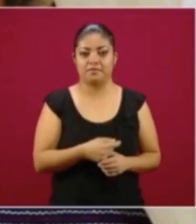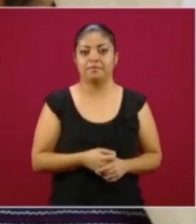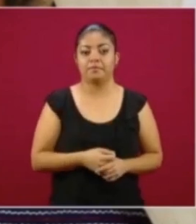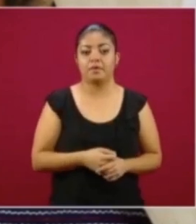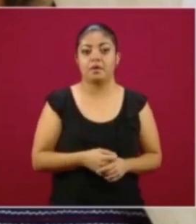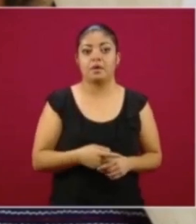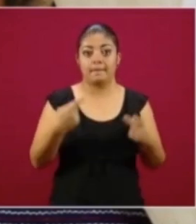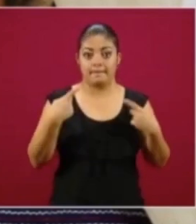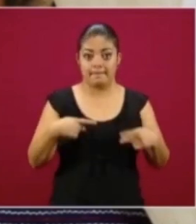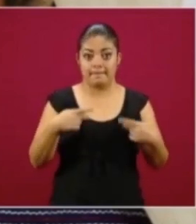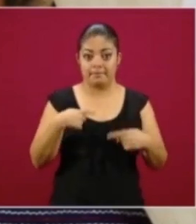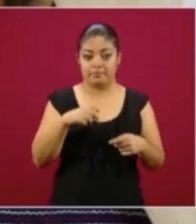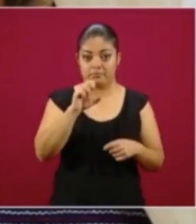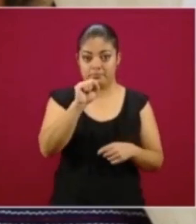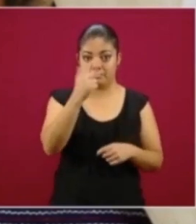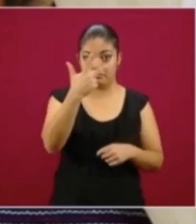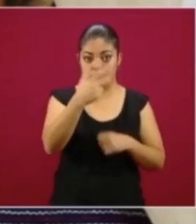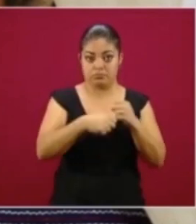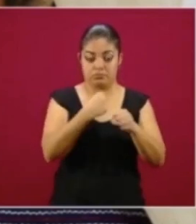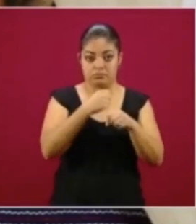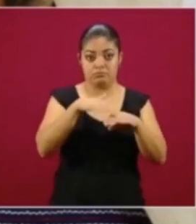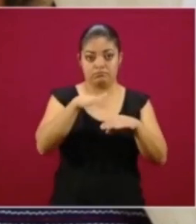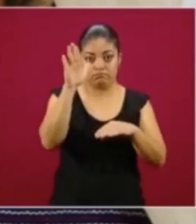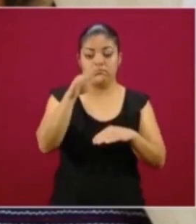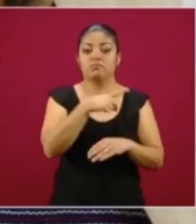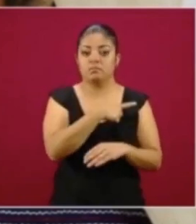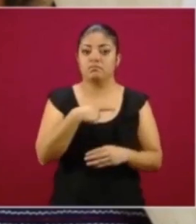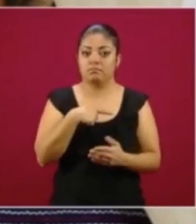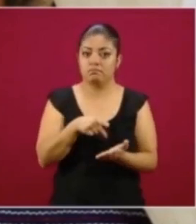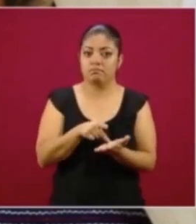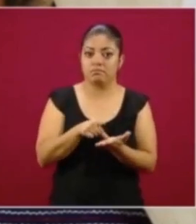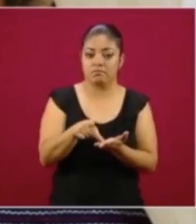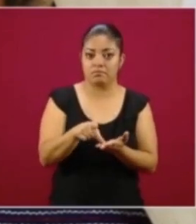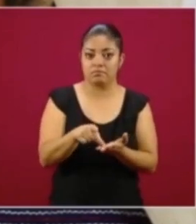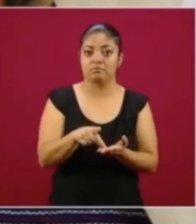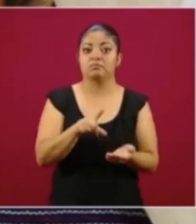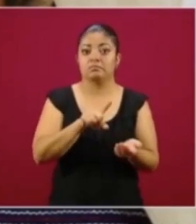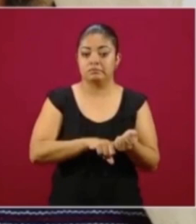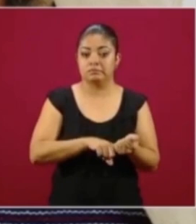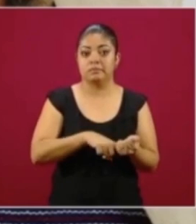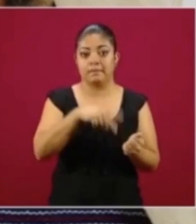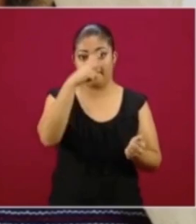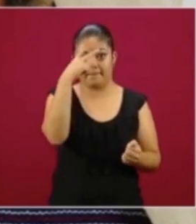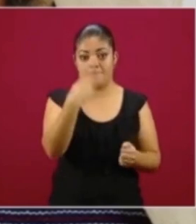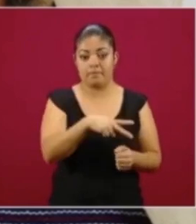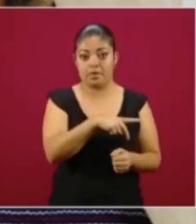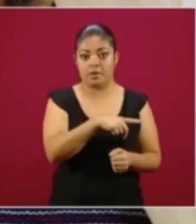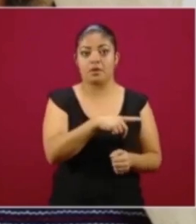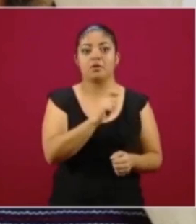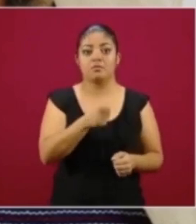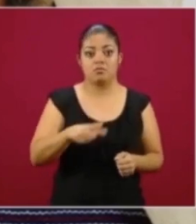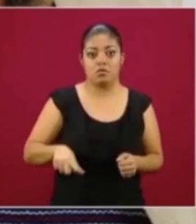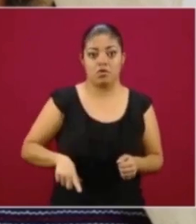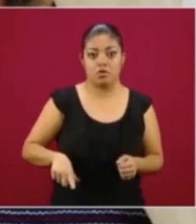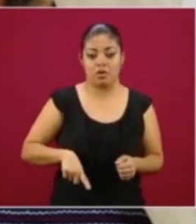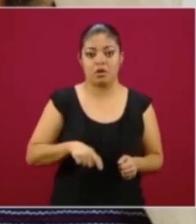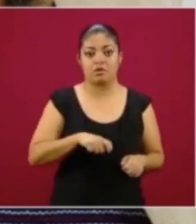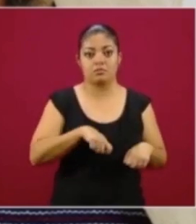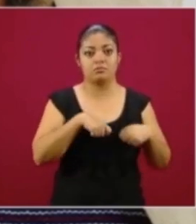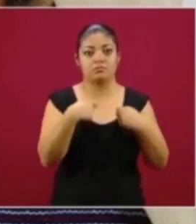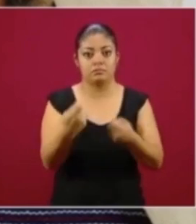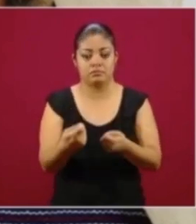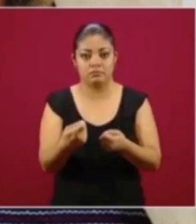personas mayores de 68 años tienen derecho a recibir por parte del Estado una pensión no contributiva.